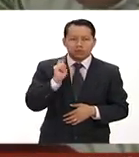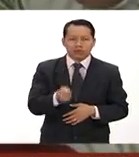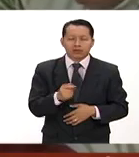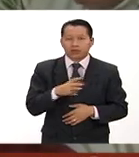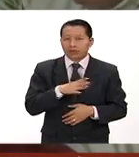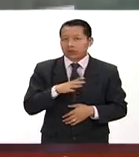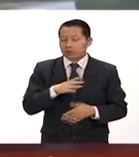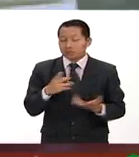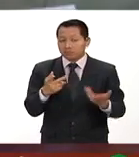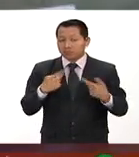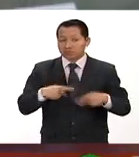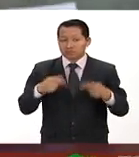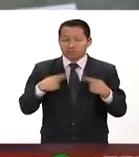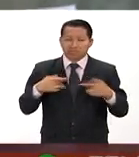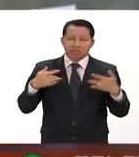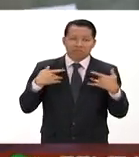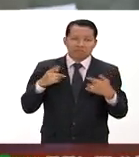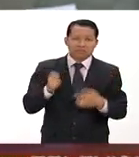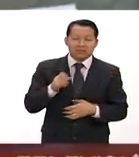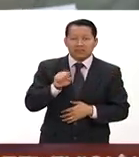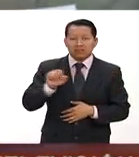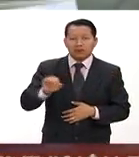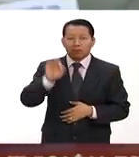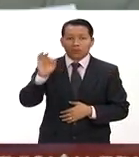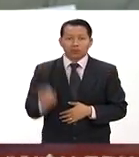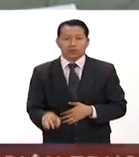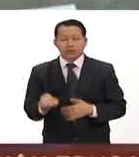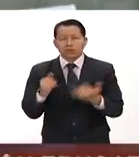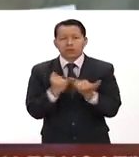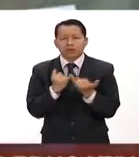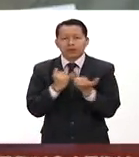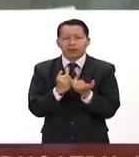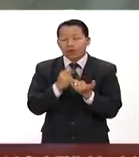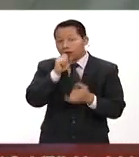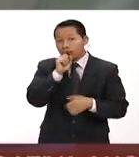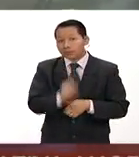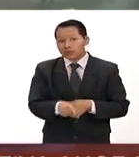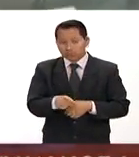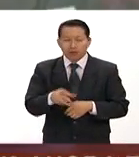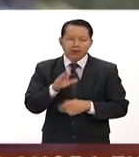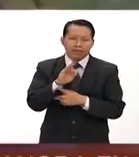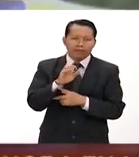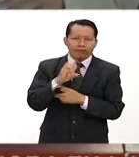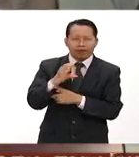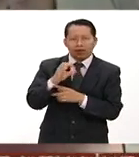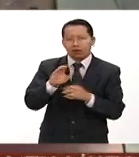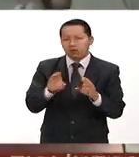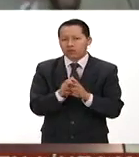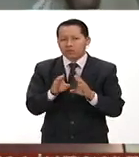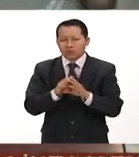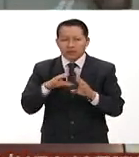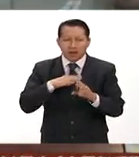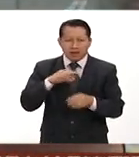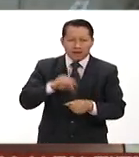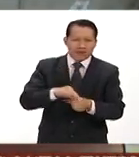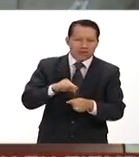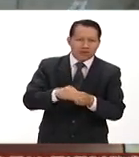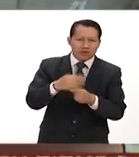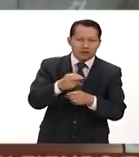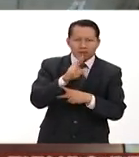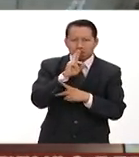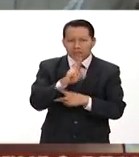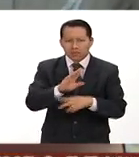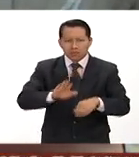abstención fue clave más de 60% y la pésima imagen de la guerrilla fueron determinantes en el resultado de la votación